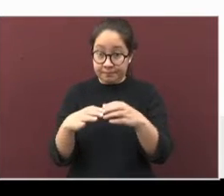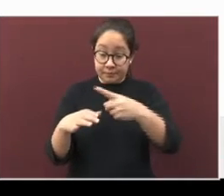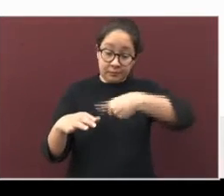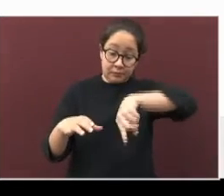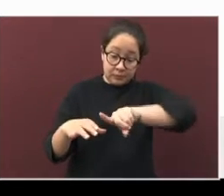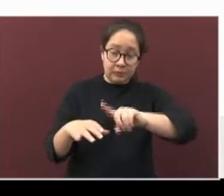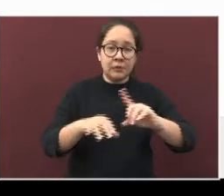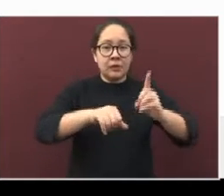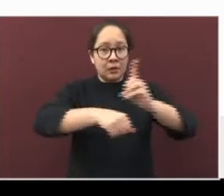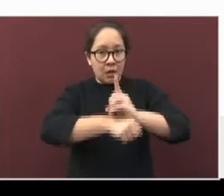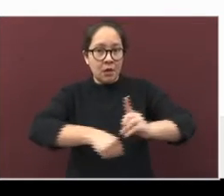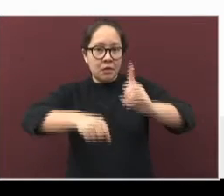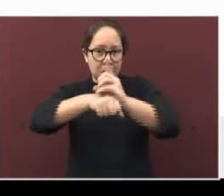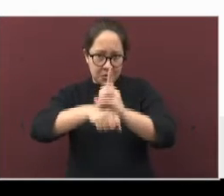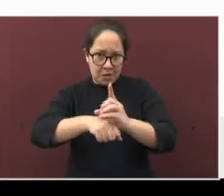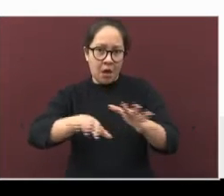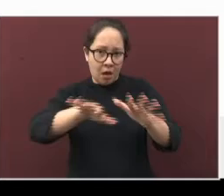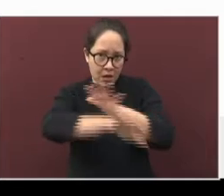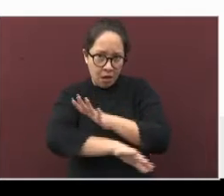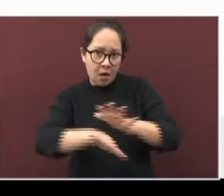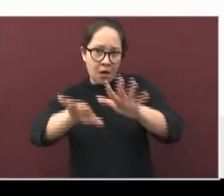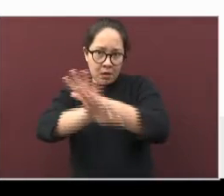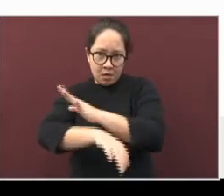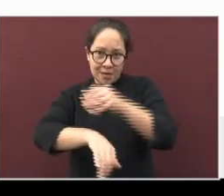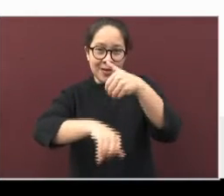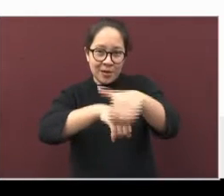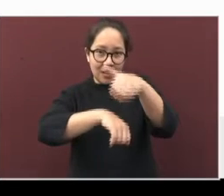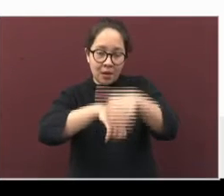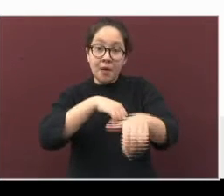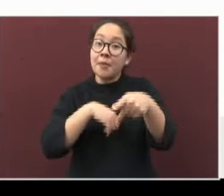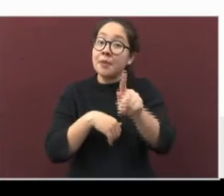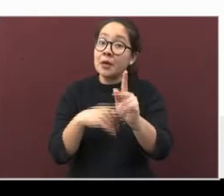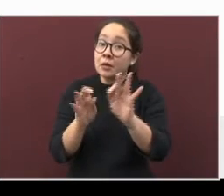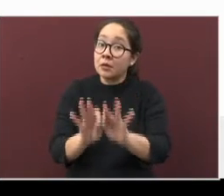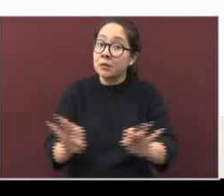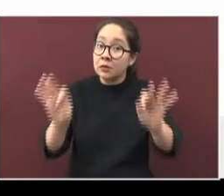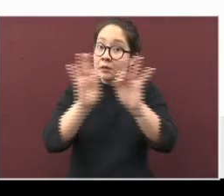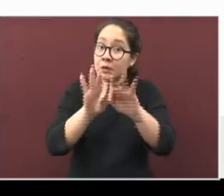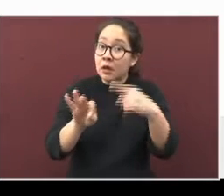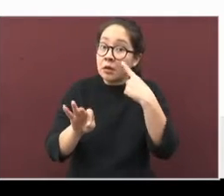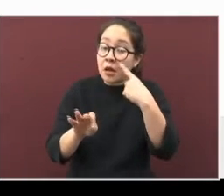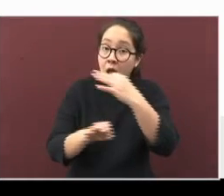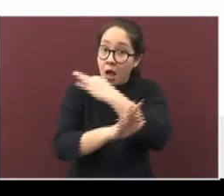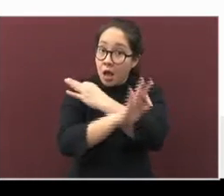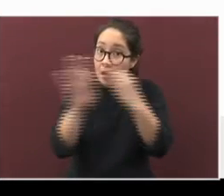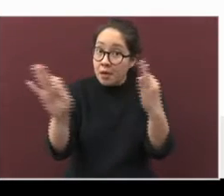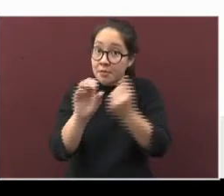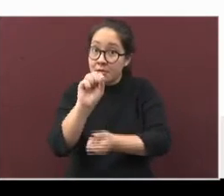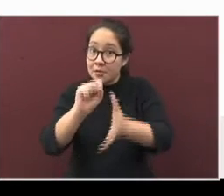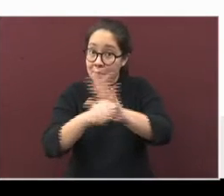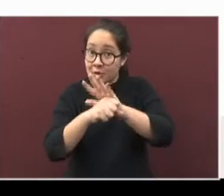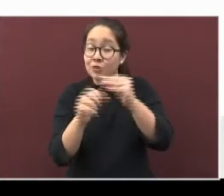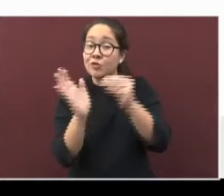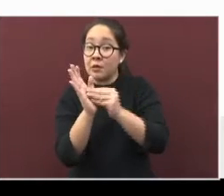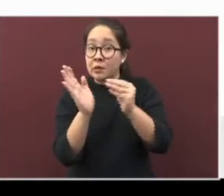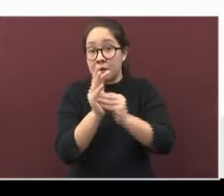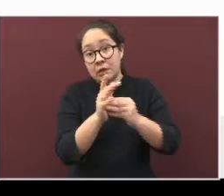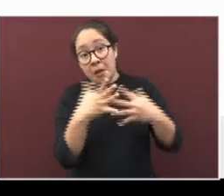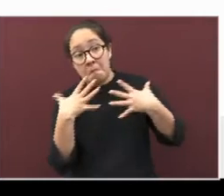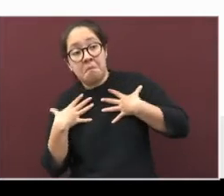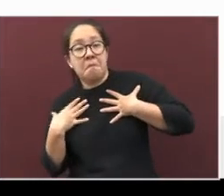este dato puede variar cada día, pero lo importante es que indica que el SARS-CoV se encuentra infectando personas.